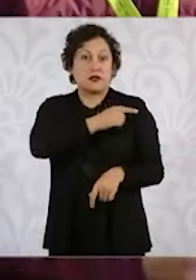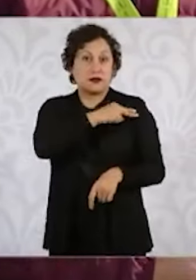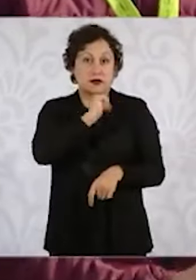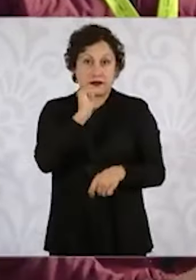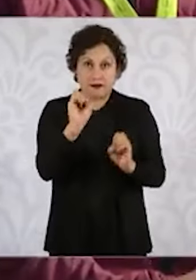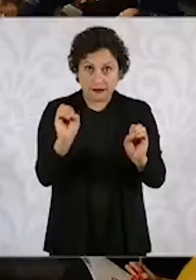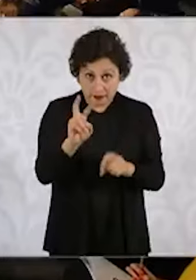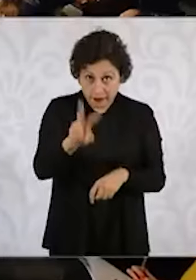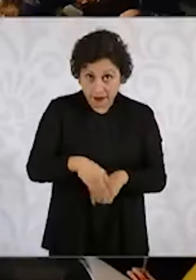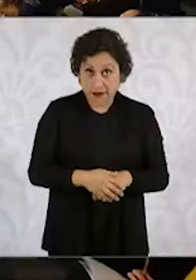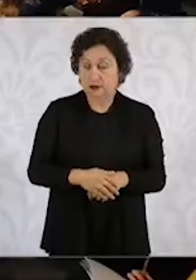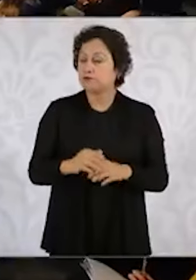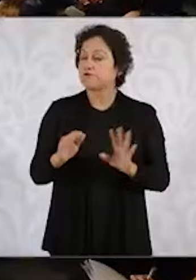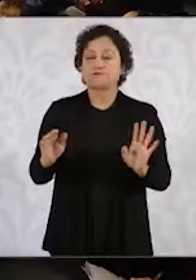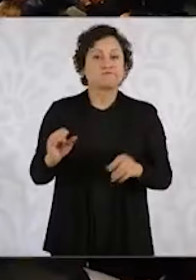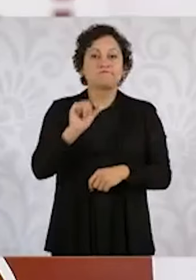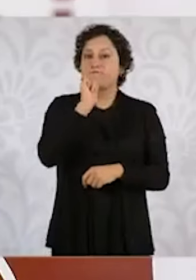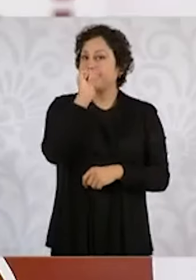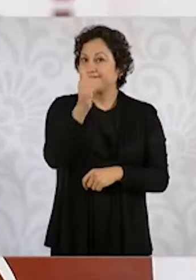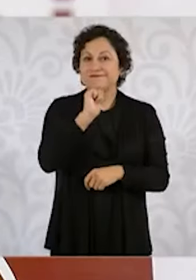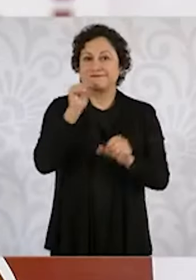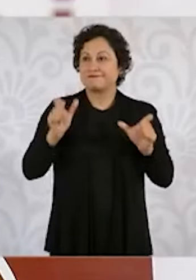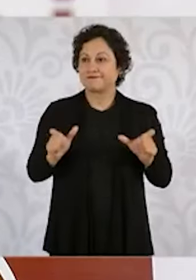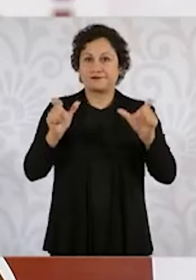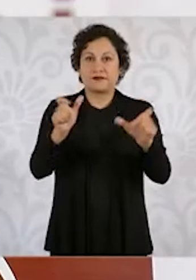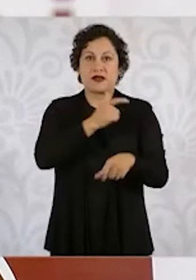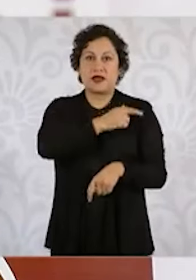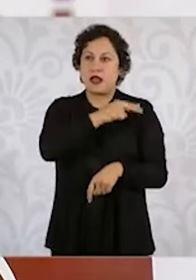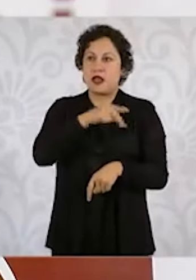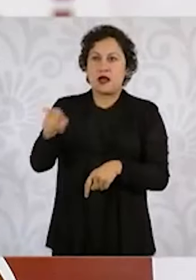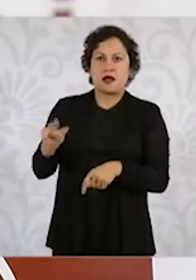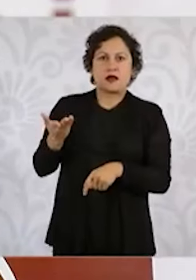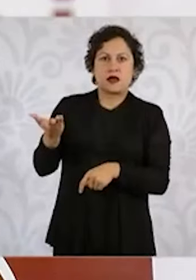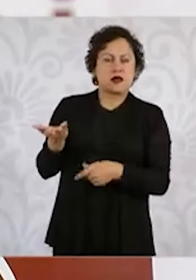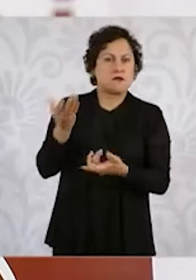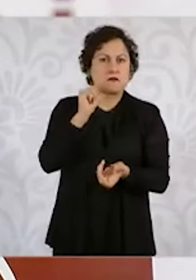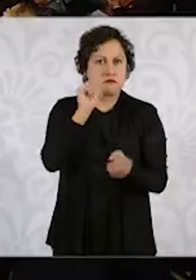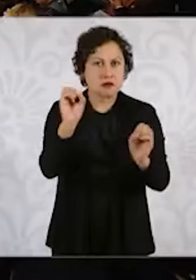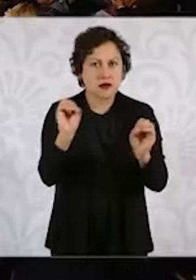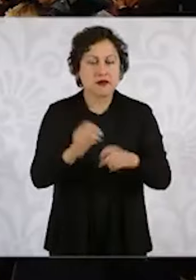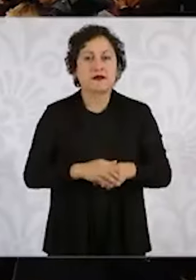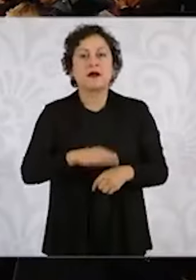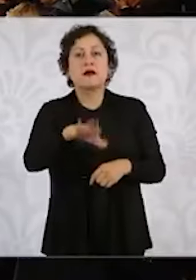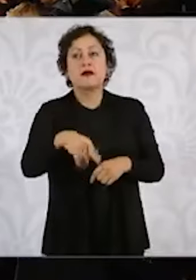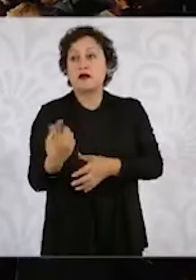¿esto es cierto? Él no contaba con protección de la Guardia Nacional, pero tampoco fue solicitar. ¿Se gobierno no se lo quiso proporcionar? No, no hay